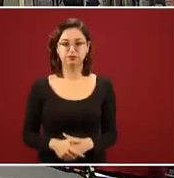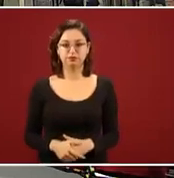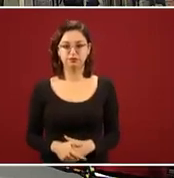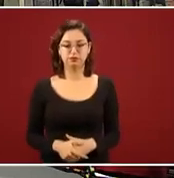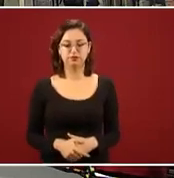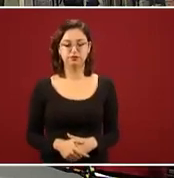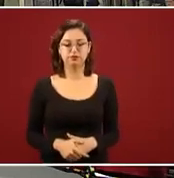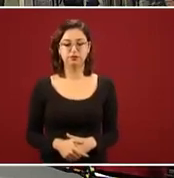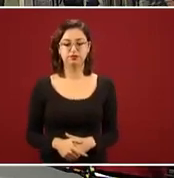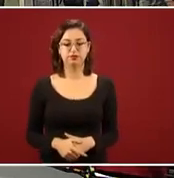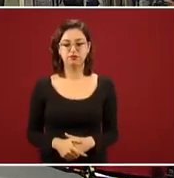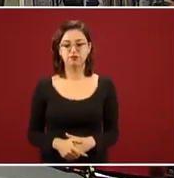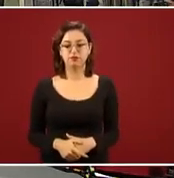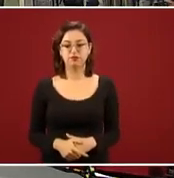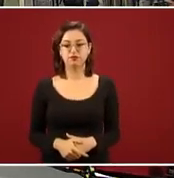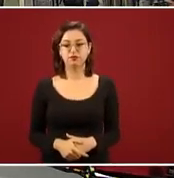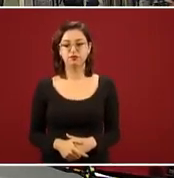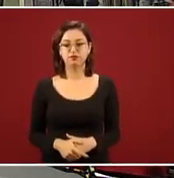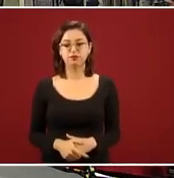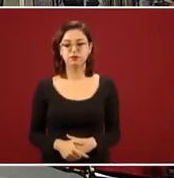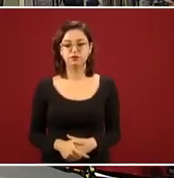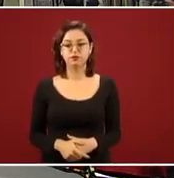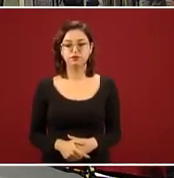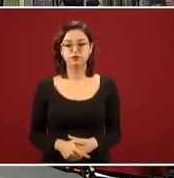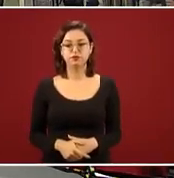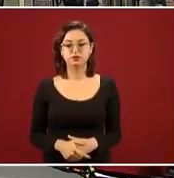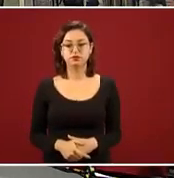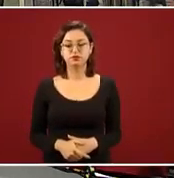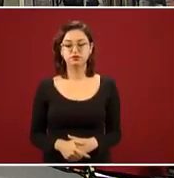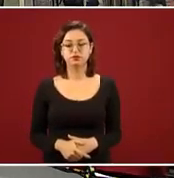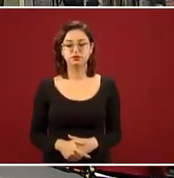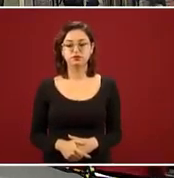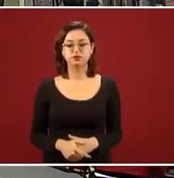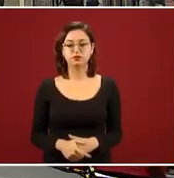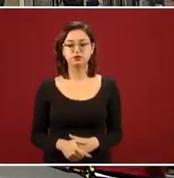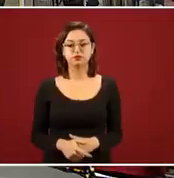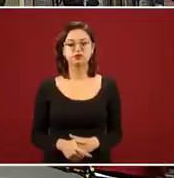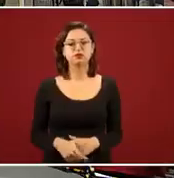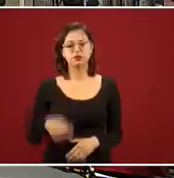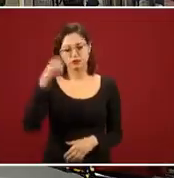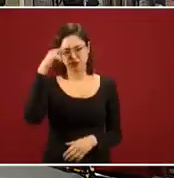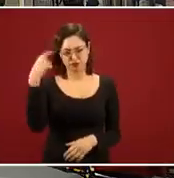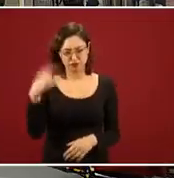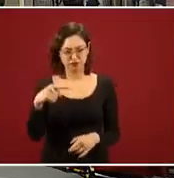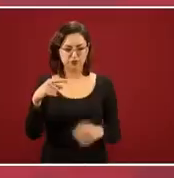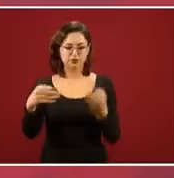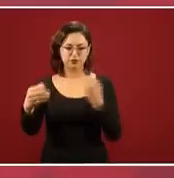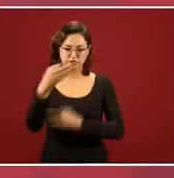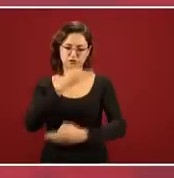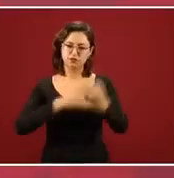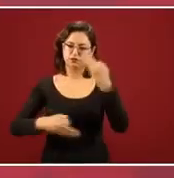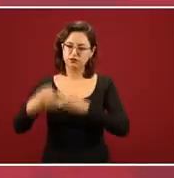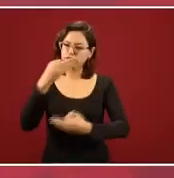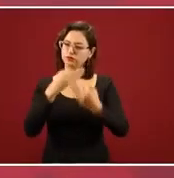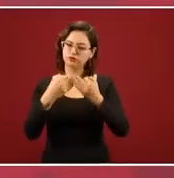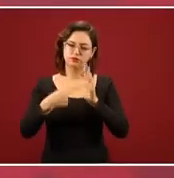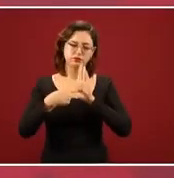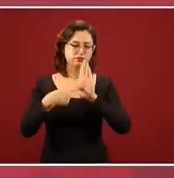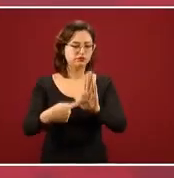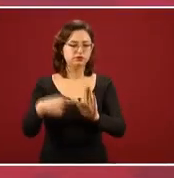actuemos todos con apego a la verdad.